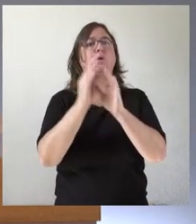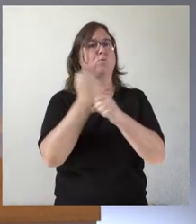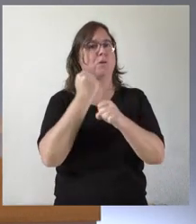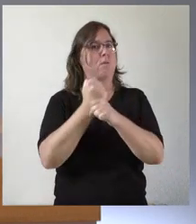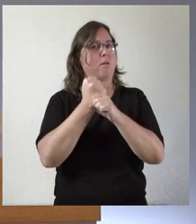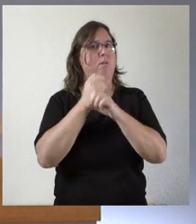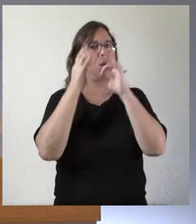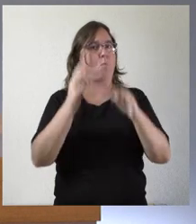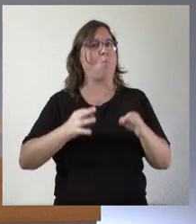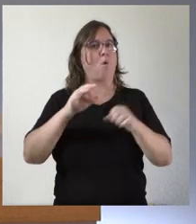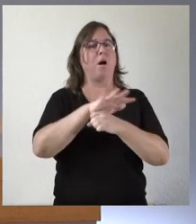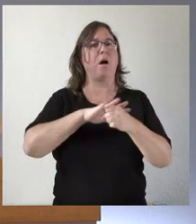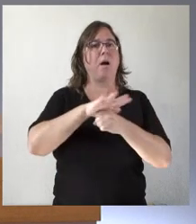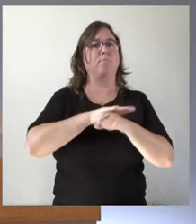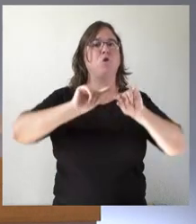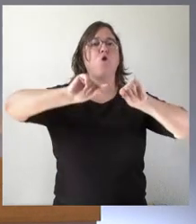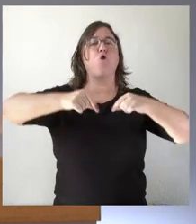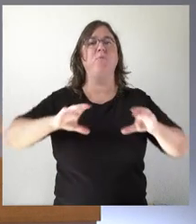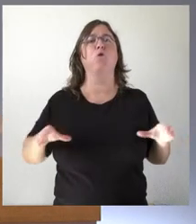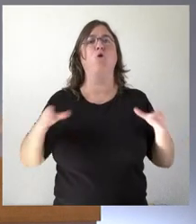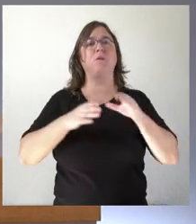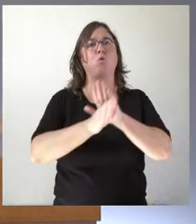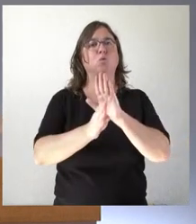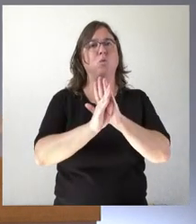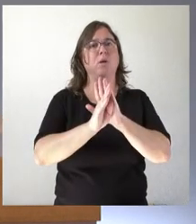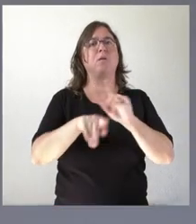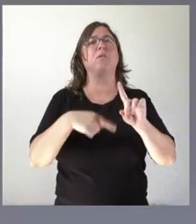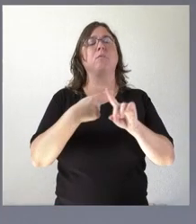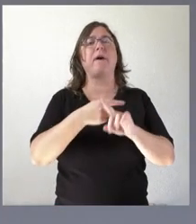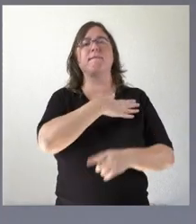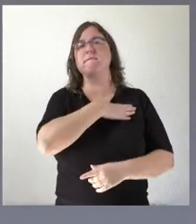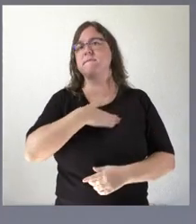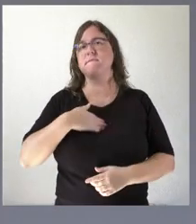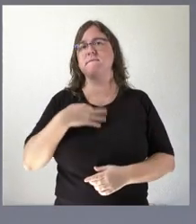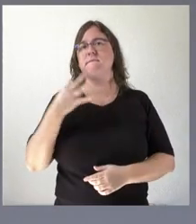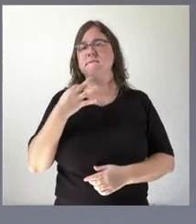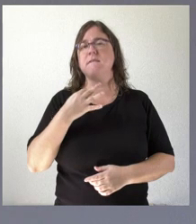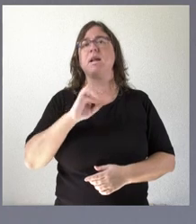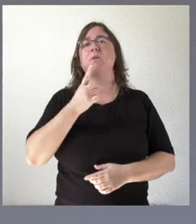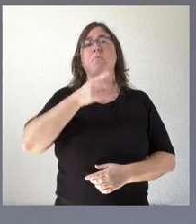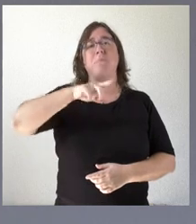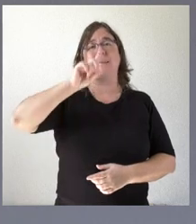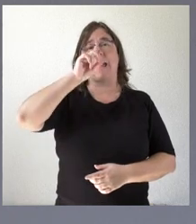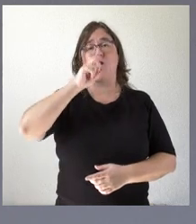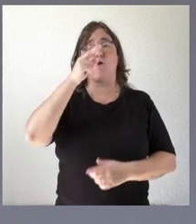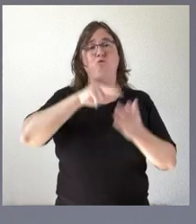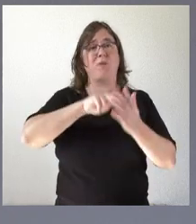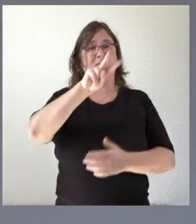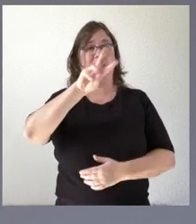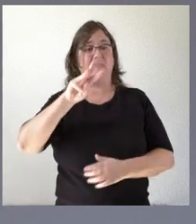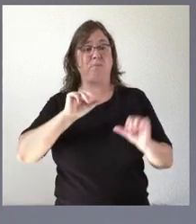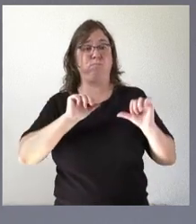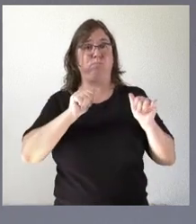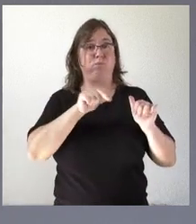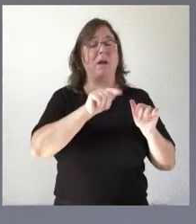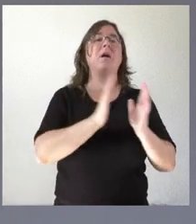haciendo también en el ámbito del nuevo convenio colectivo y la intención que tenemos es que en los primeros meses del año 23 podamos aprobar en